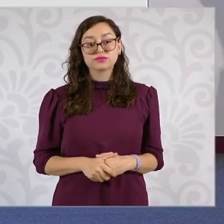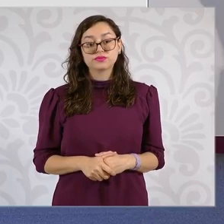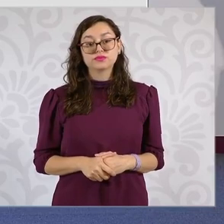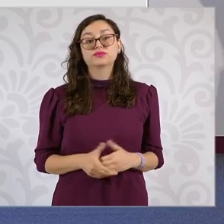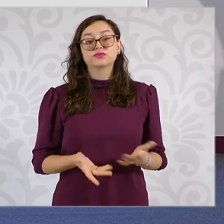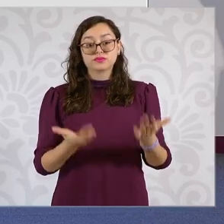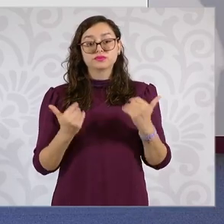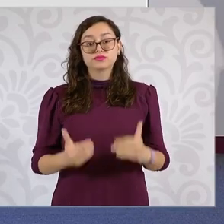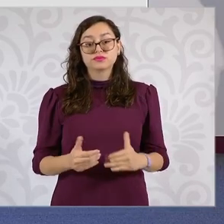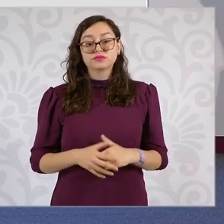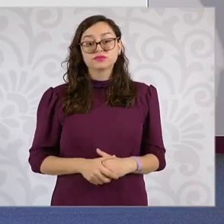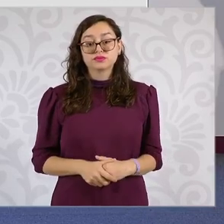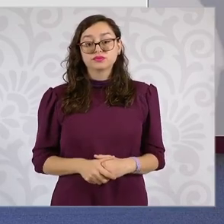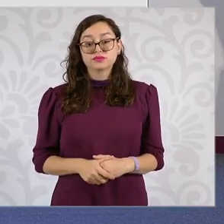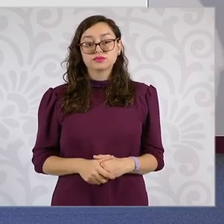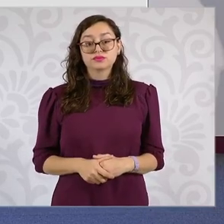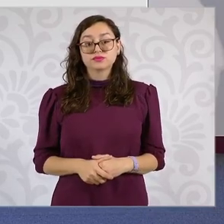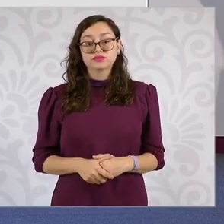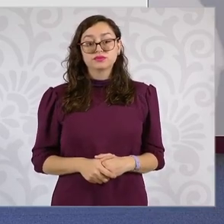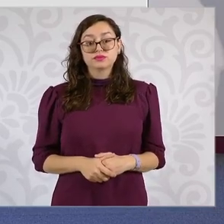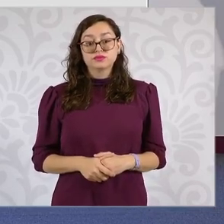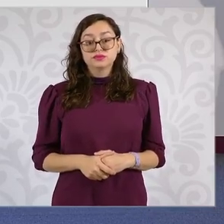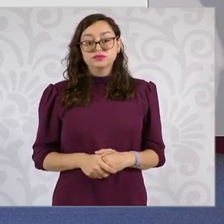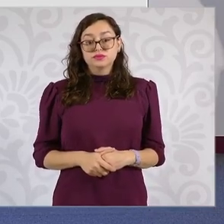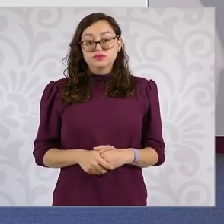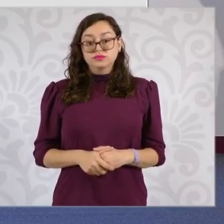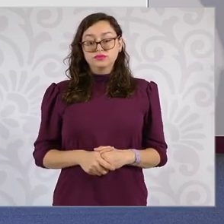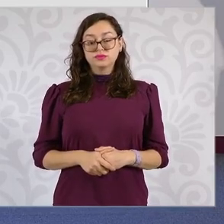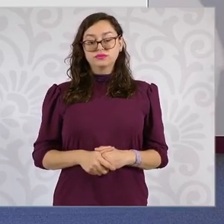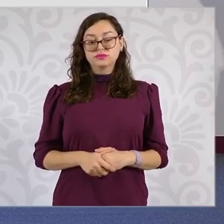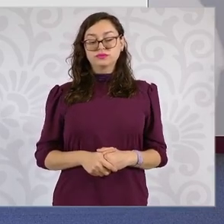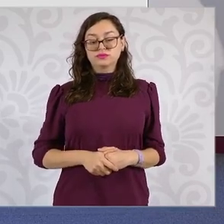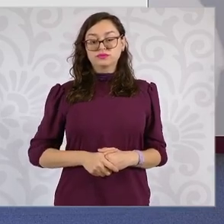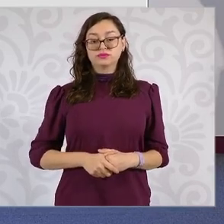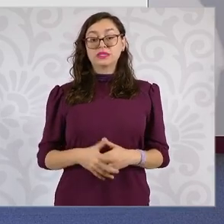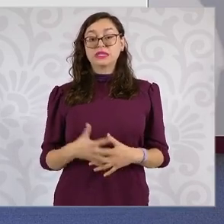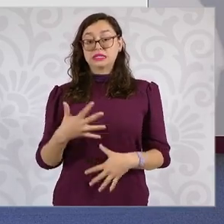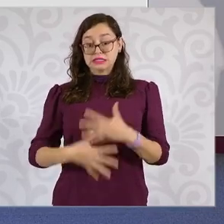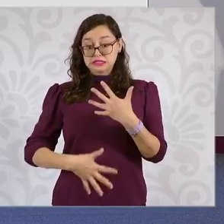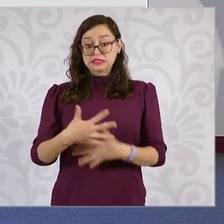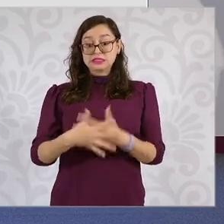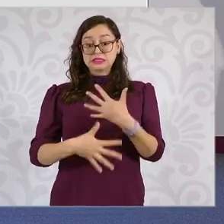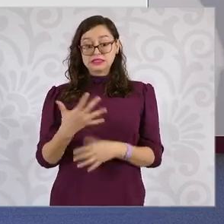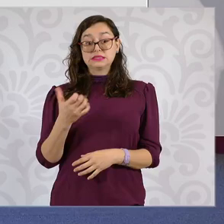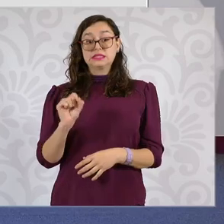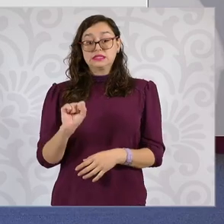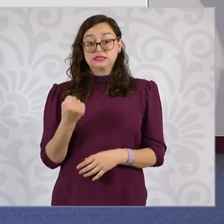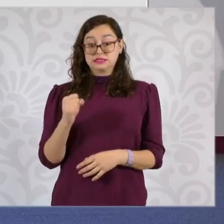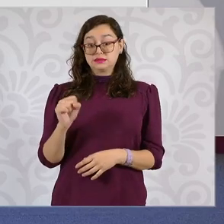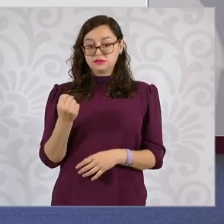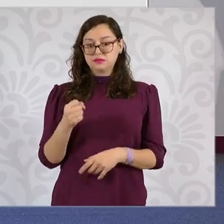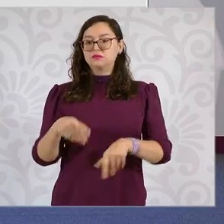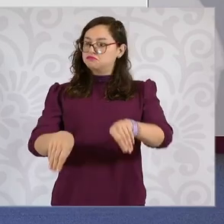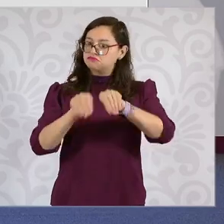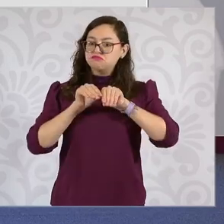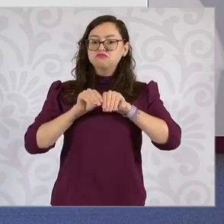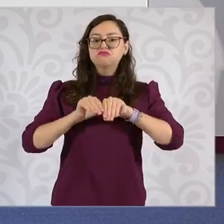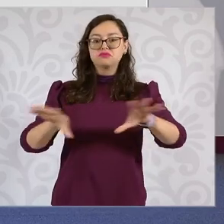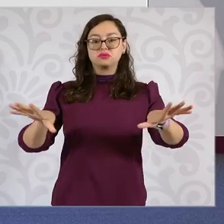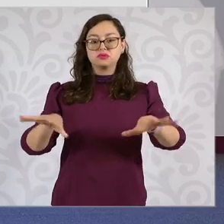Adelante. Si recuerdan, el 15 de septiembre es publicada la reforma al Poder Judicial.